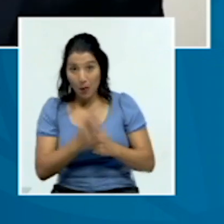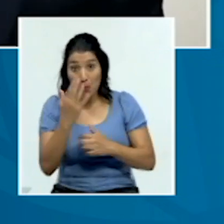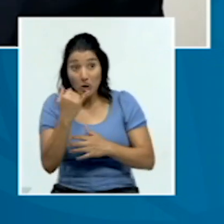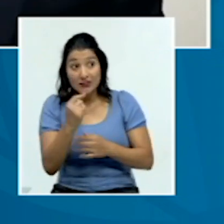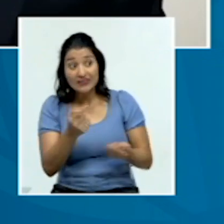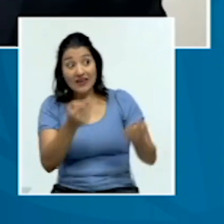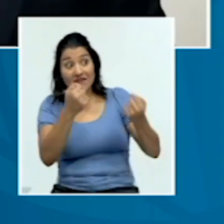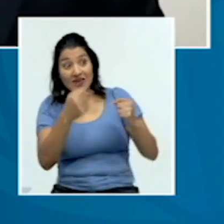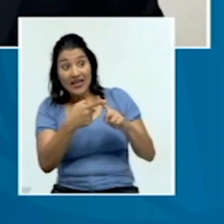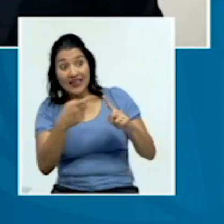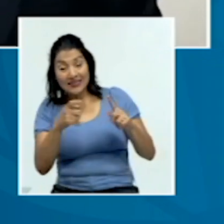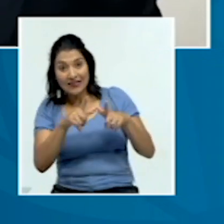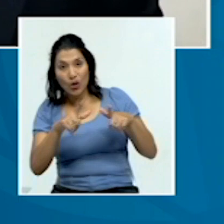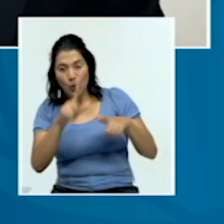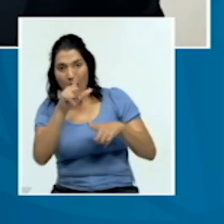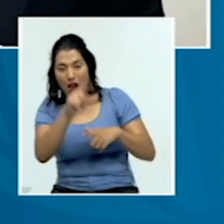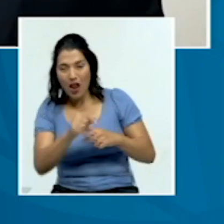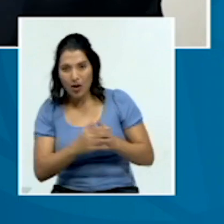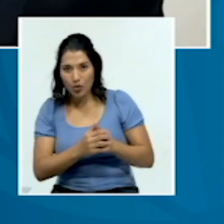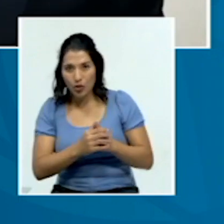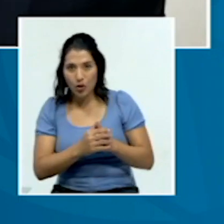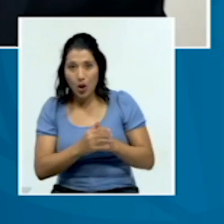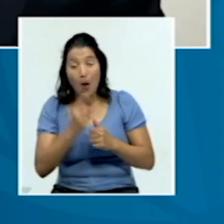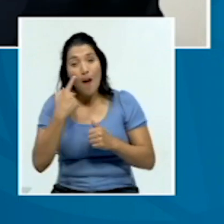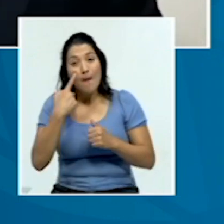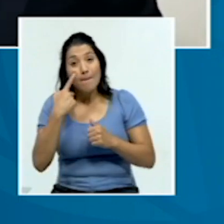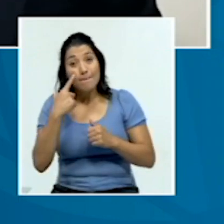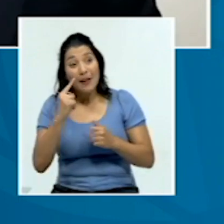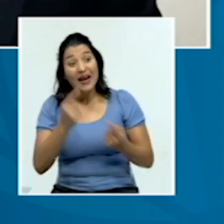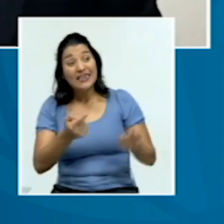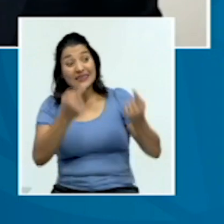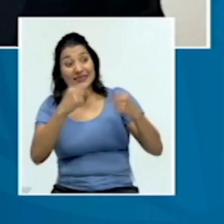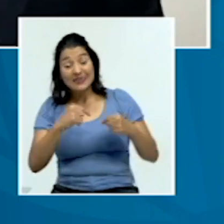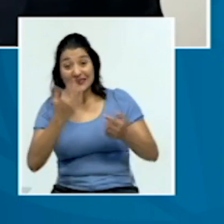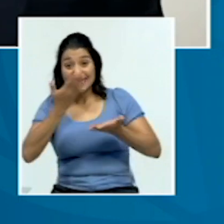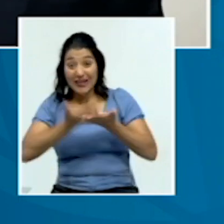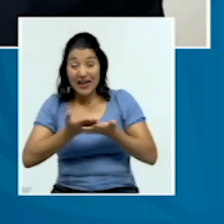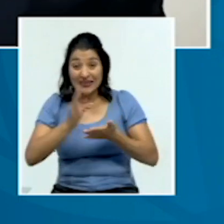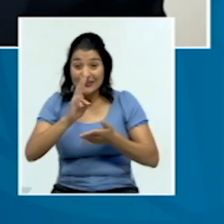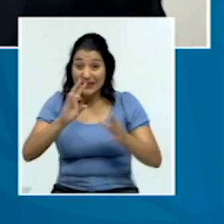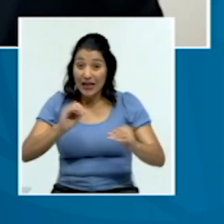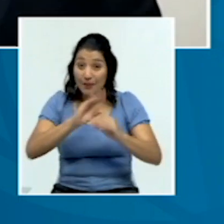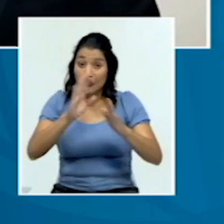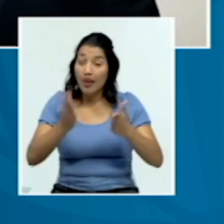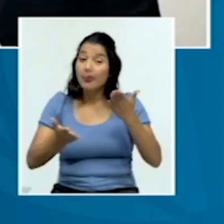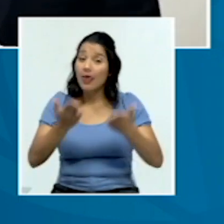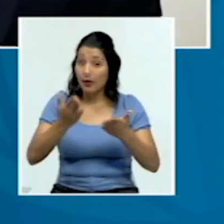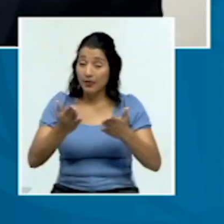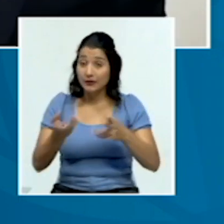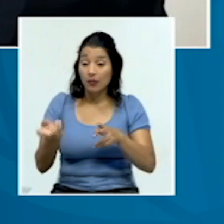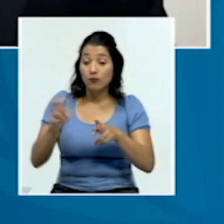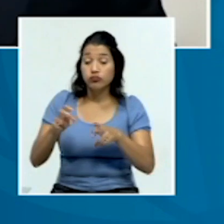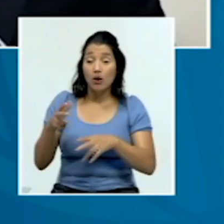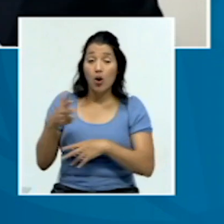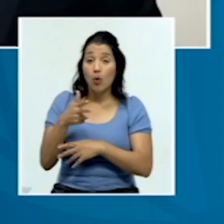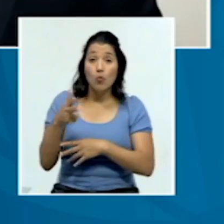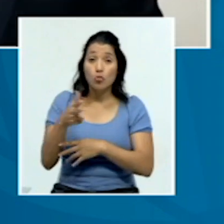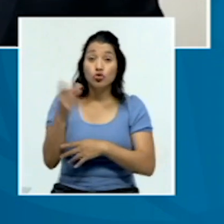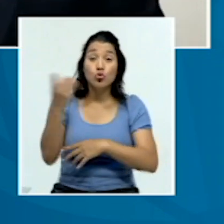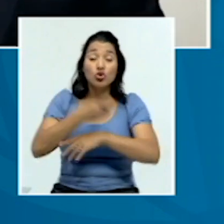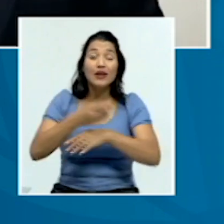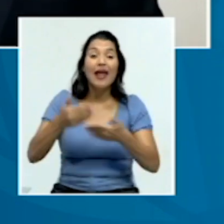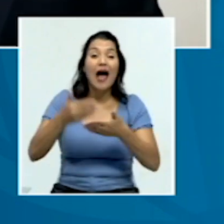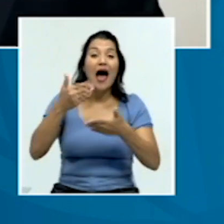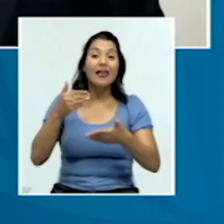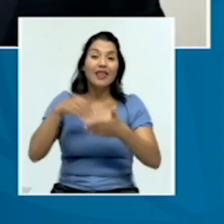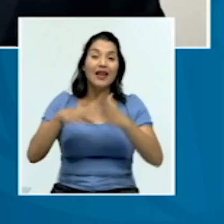viene de estas zonas lejanas para estar en esa consulta a las 7 de la mañana posiblemente tomó un bus inclusive antes, el día antes, en la